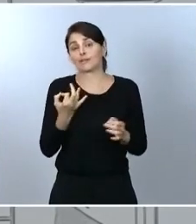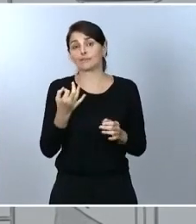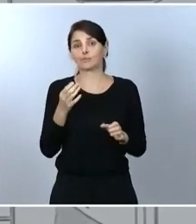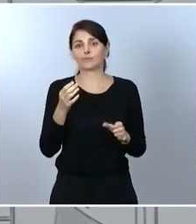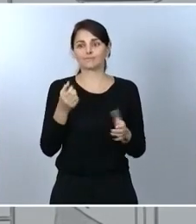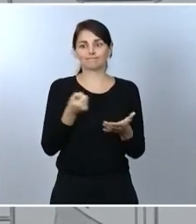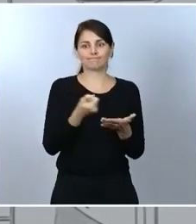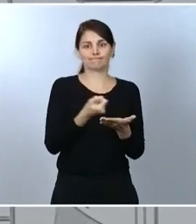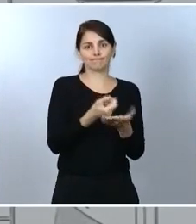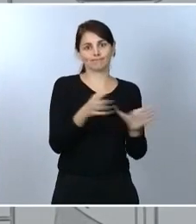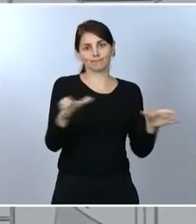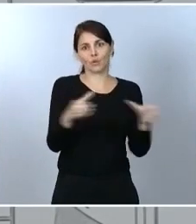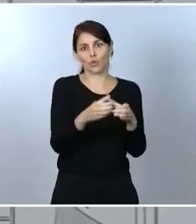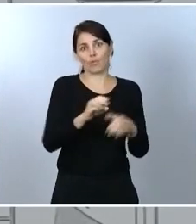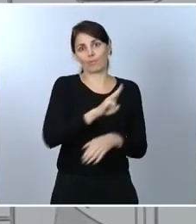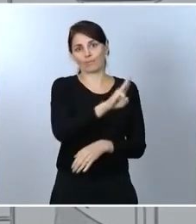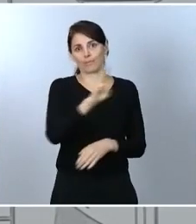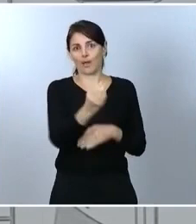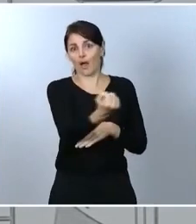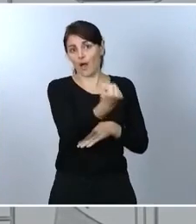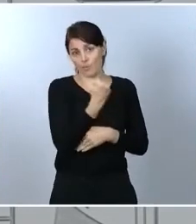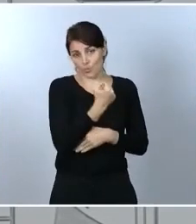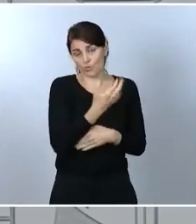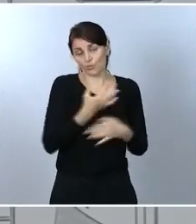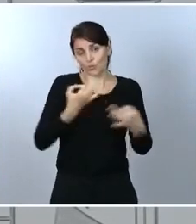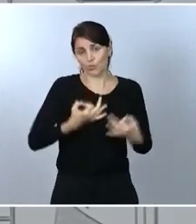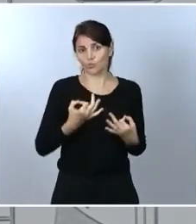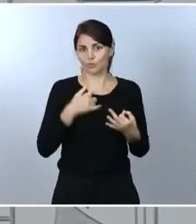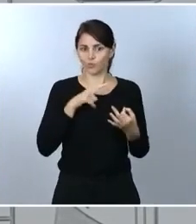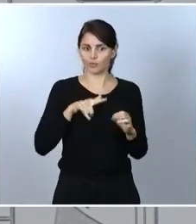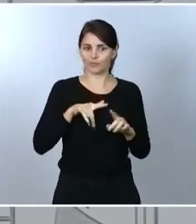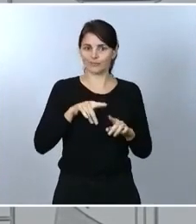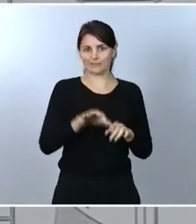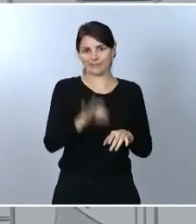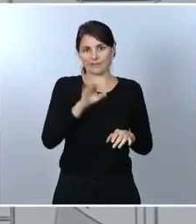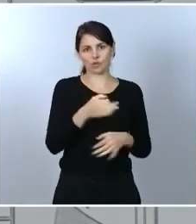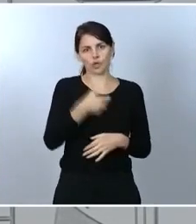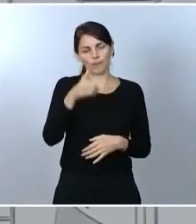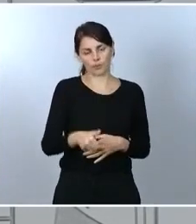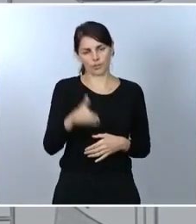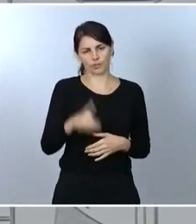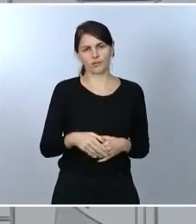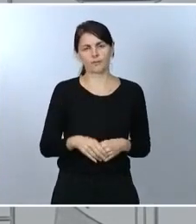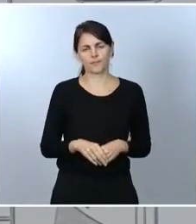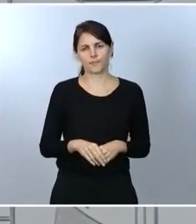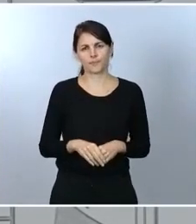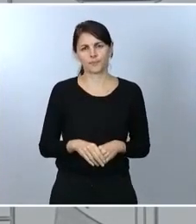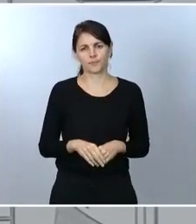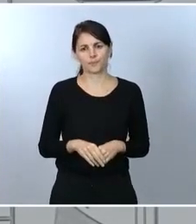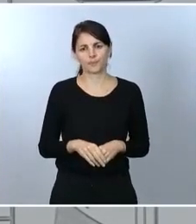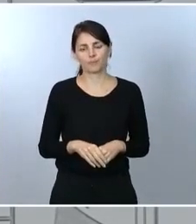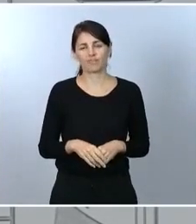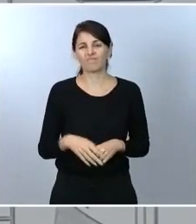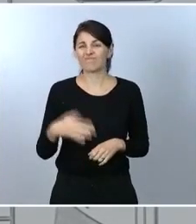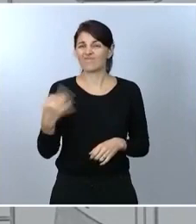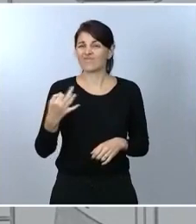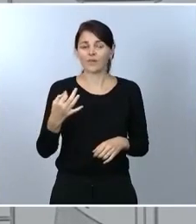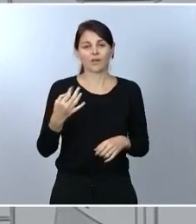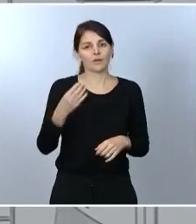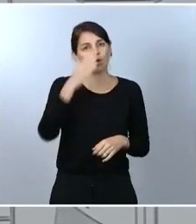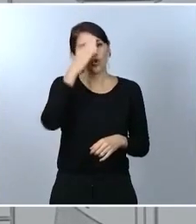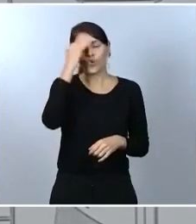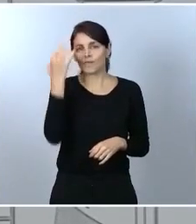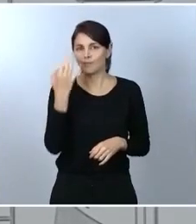del Grupo Parlamentario Popular en esta tan importante decisión. No olvidemos que hay comunidades autónomas que también tienen